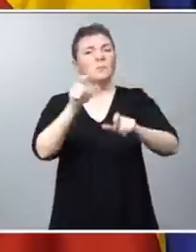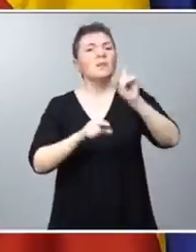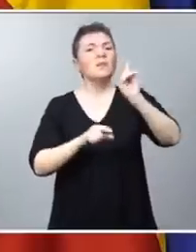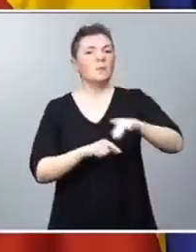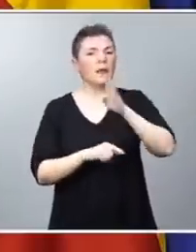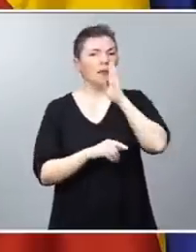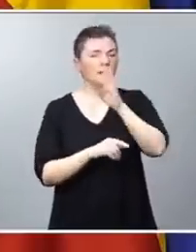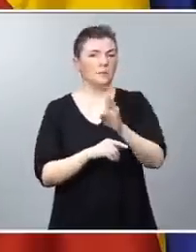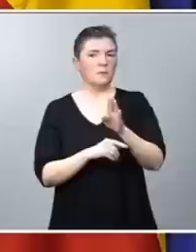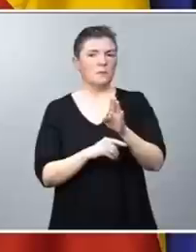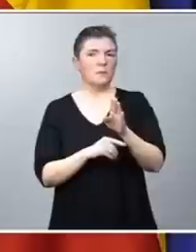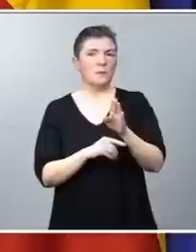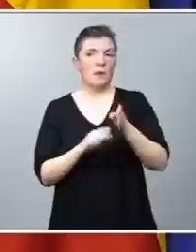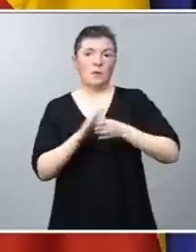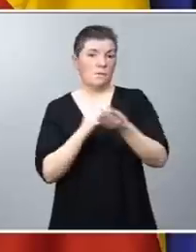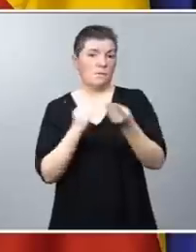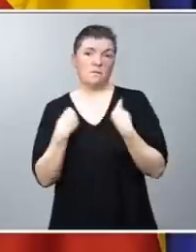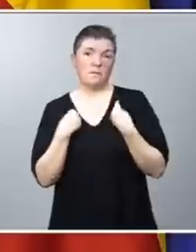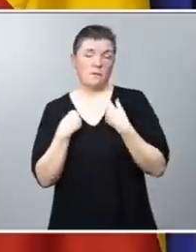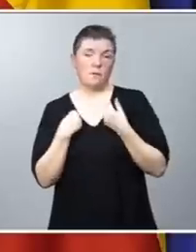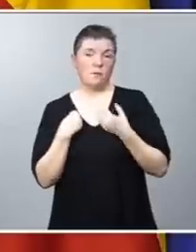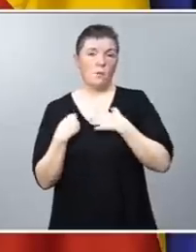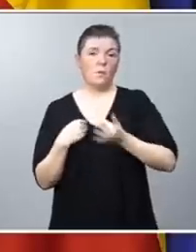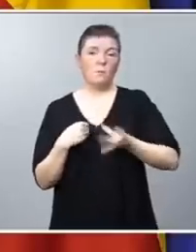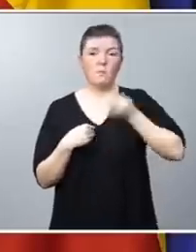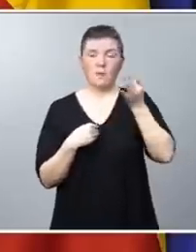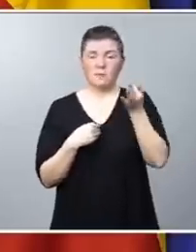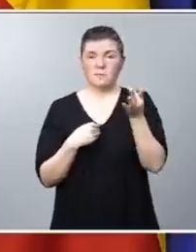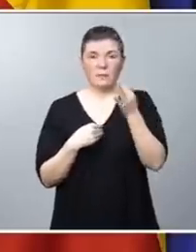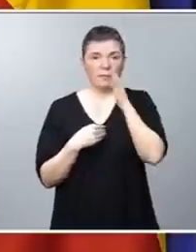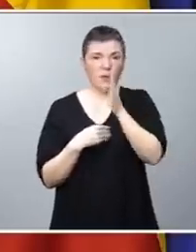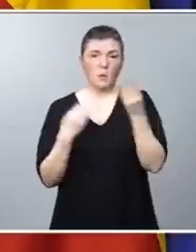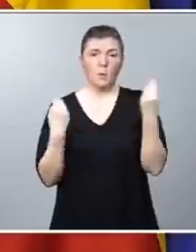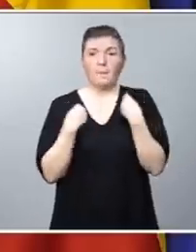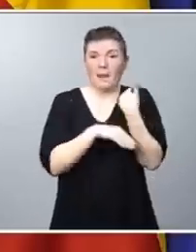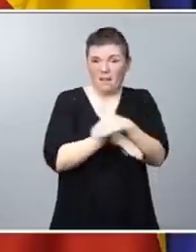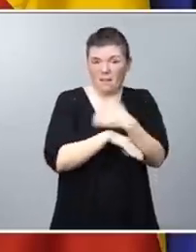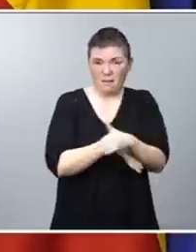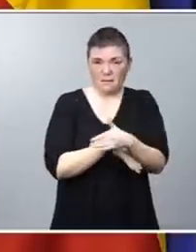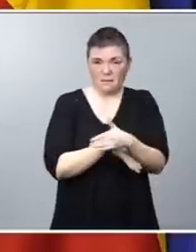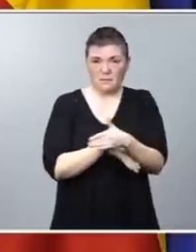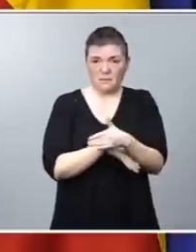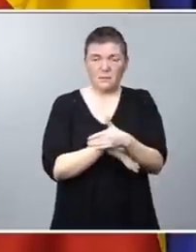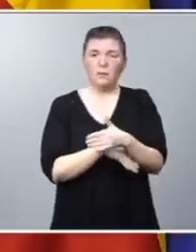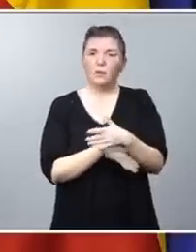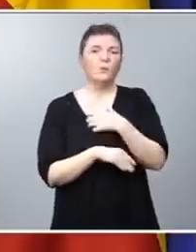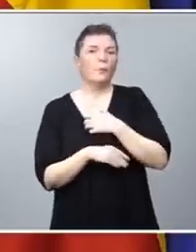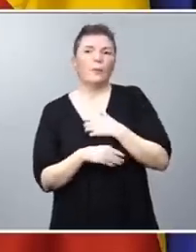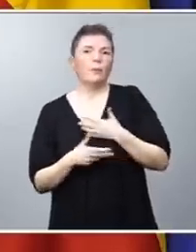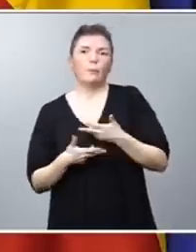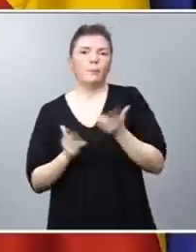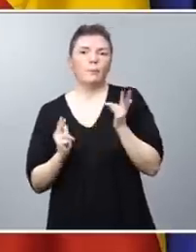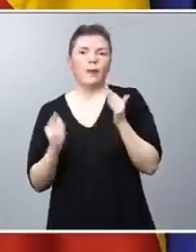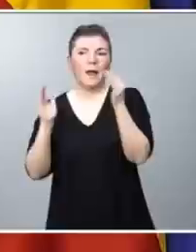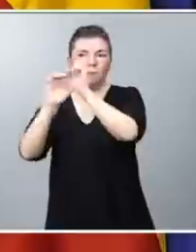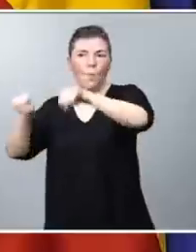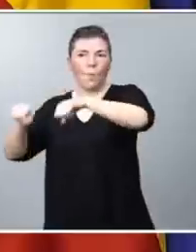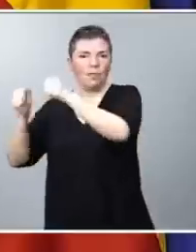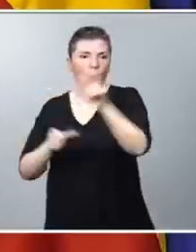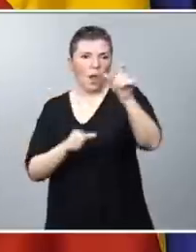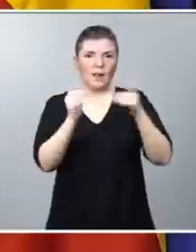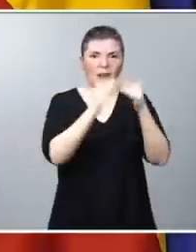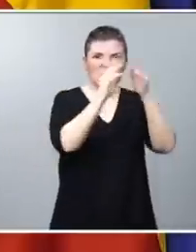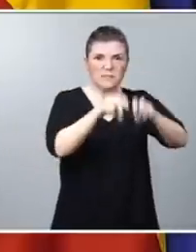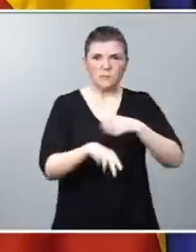solo no pueden acceder a una vivienda, sino que están directamente viviendo en la calle. No podemos permitirnos tener viviendas vacías. Así que los ayuntamientos